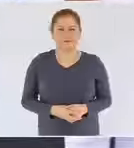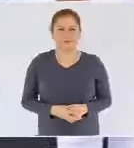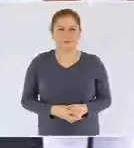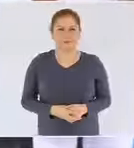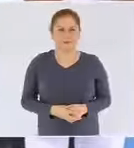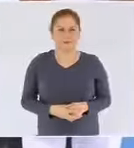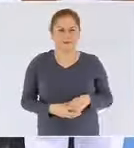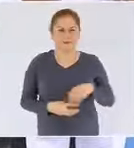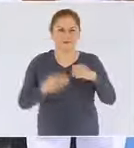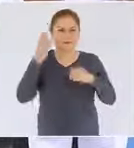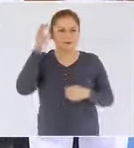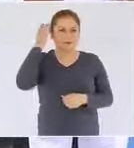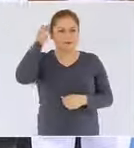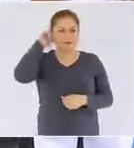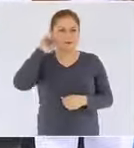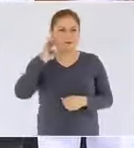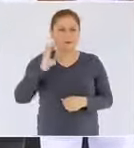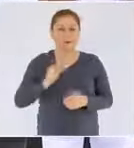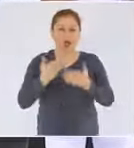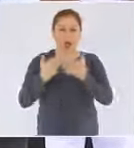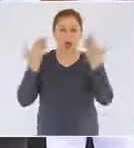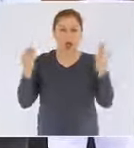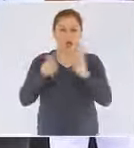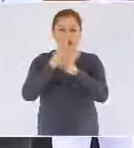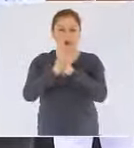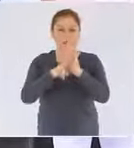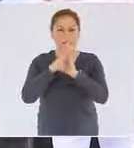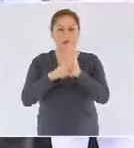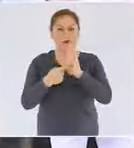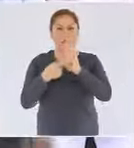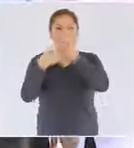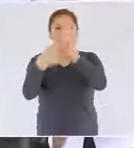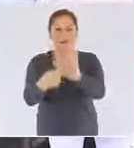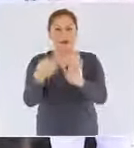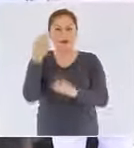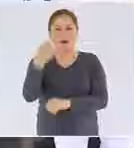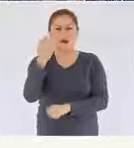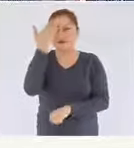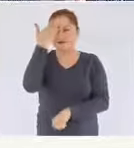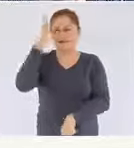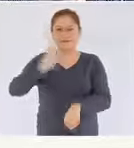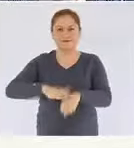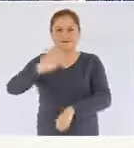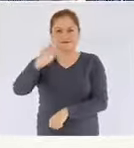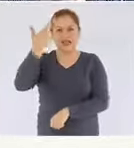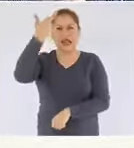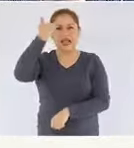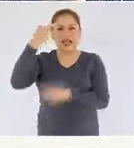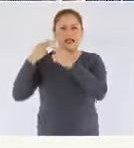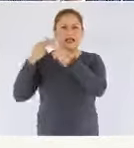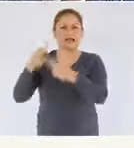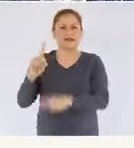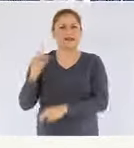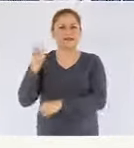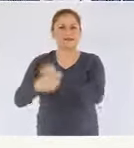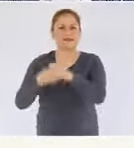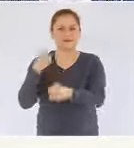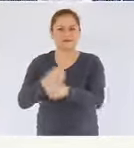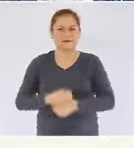A continuación se proyectará el video que conmemora el 83 aniversario de la expropiación petrolera.